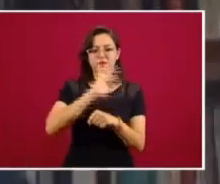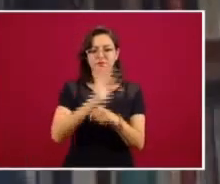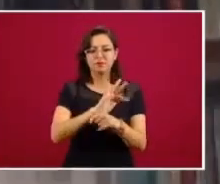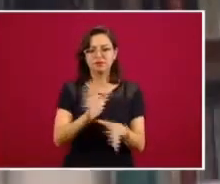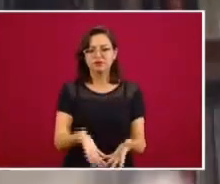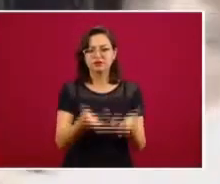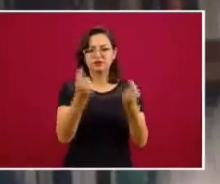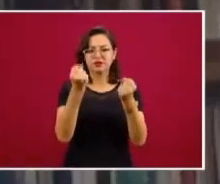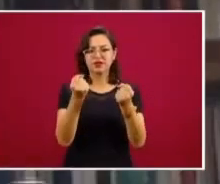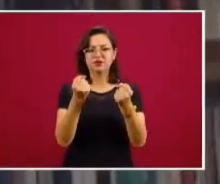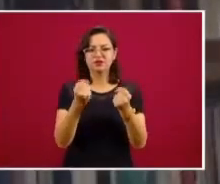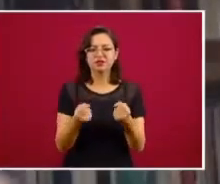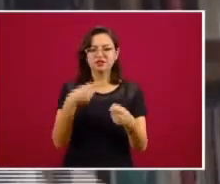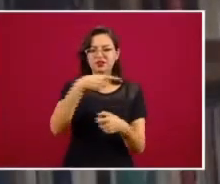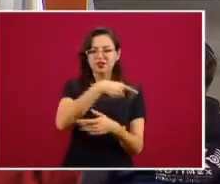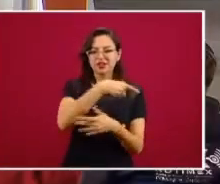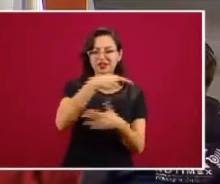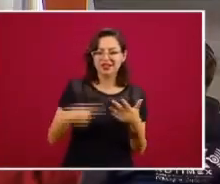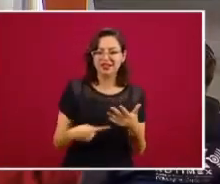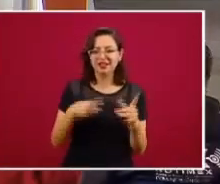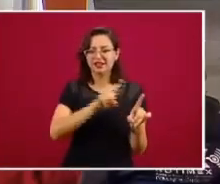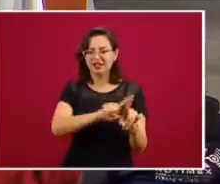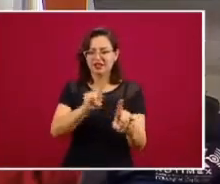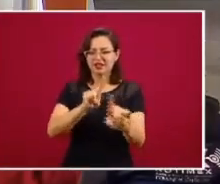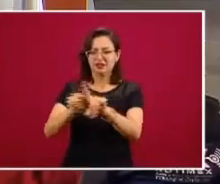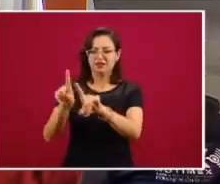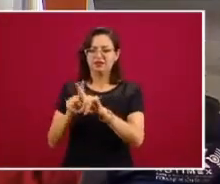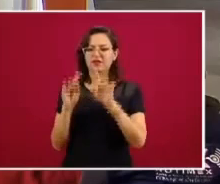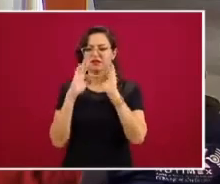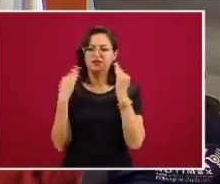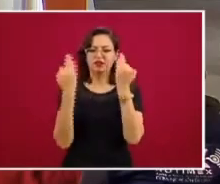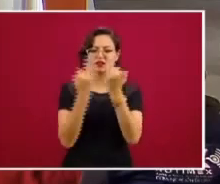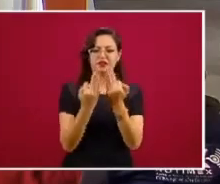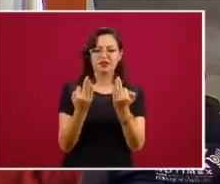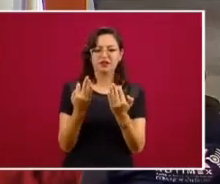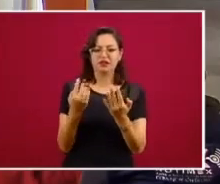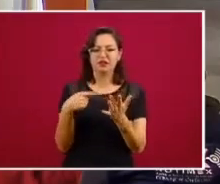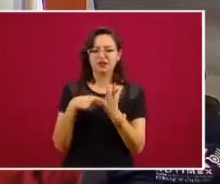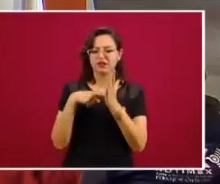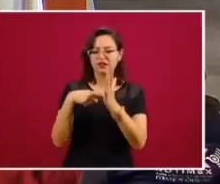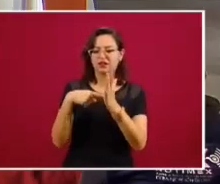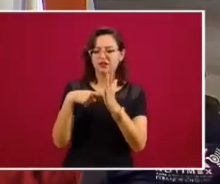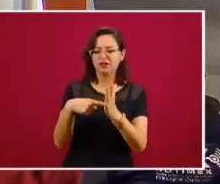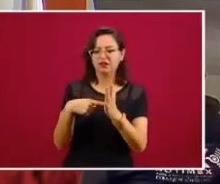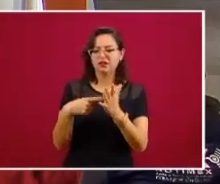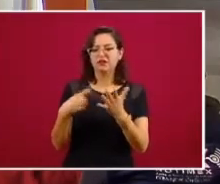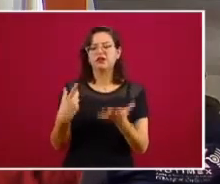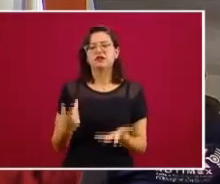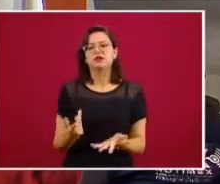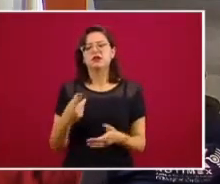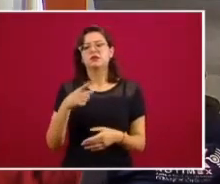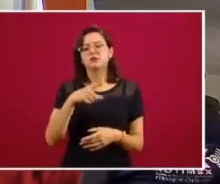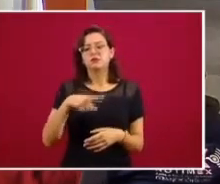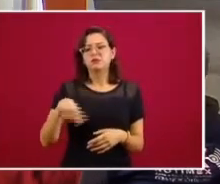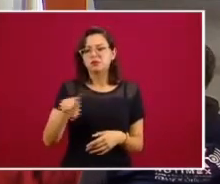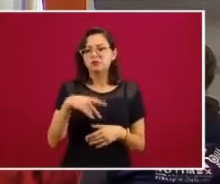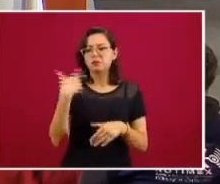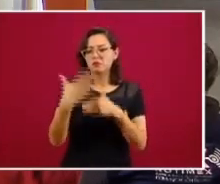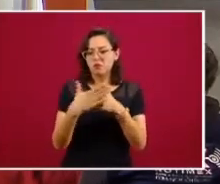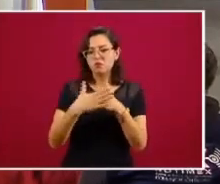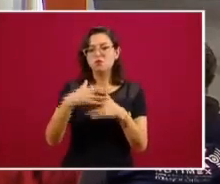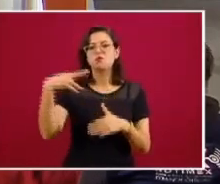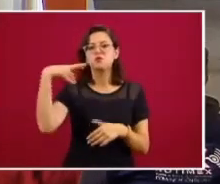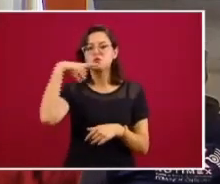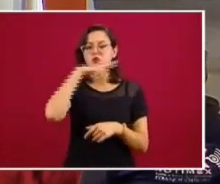con modalidades distintas también valdría la pena decirlo. Pero esos insumos van a estar con nosotros muy pronto, van a ser la